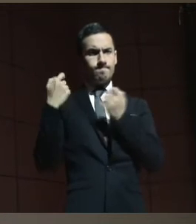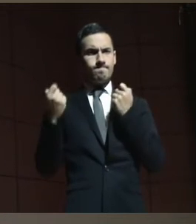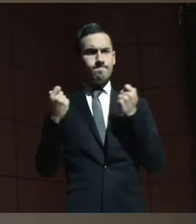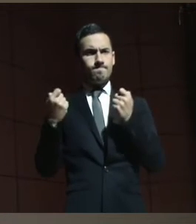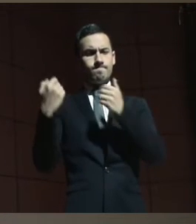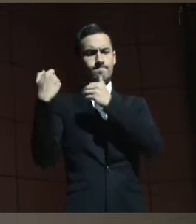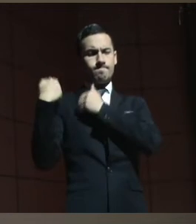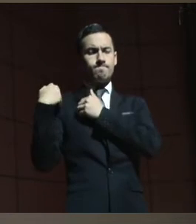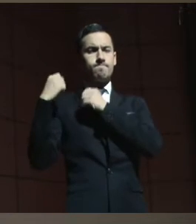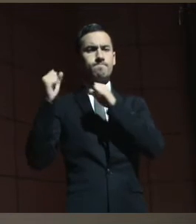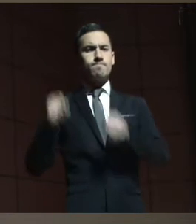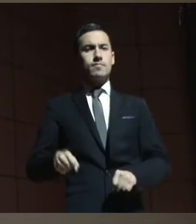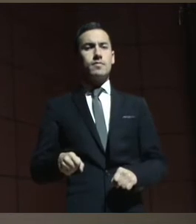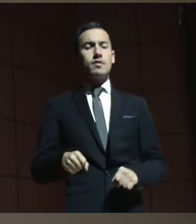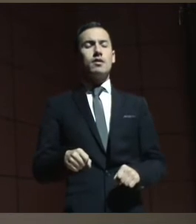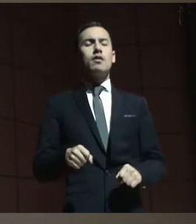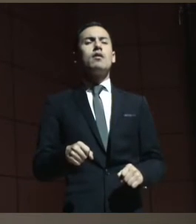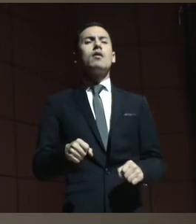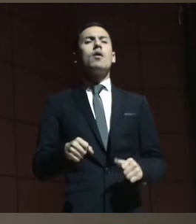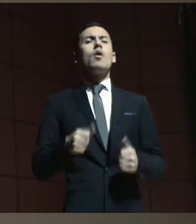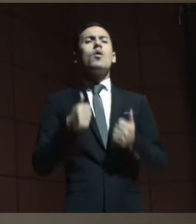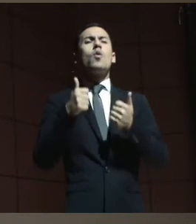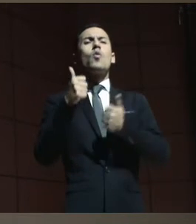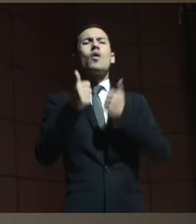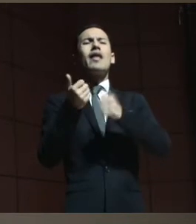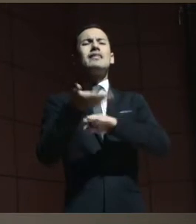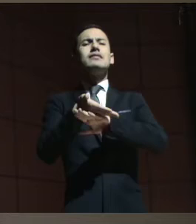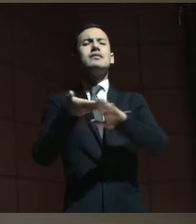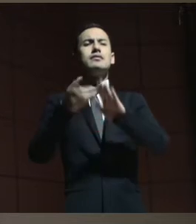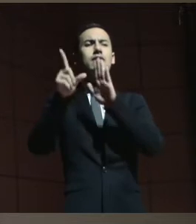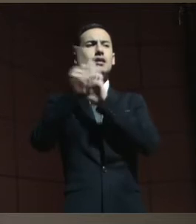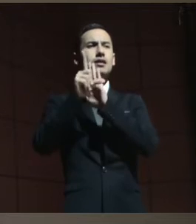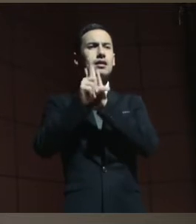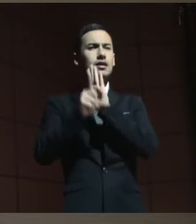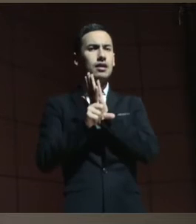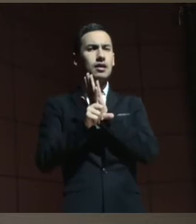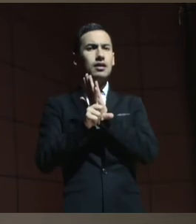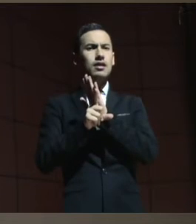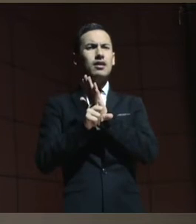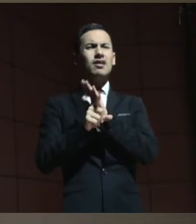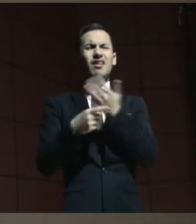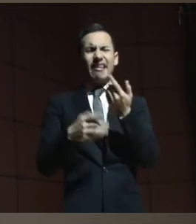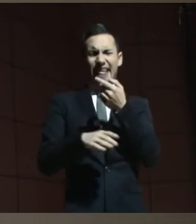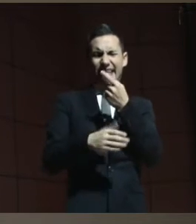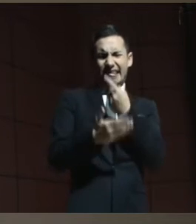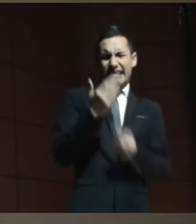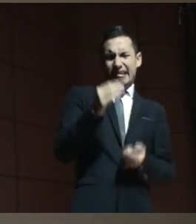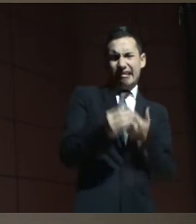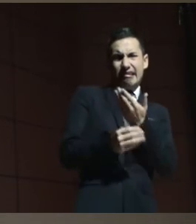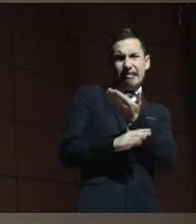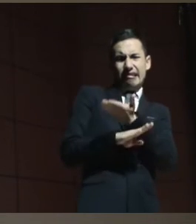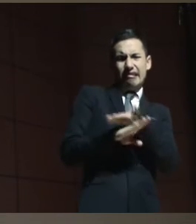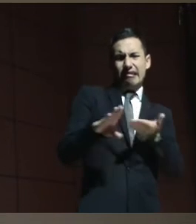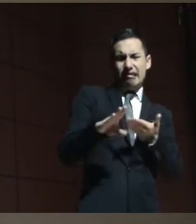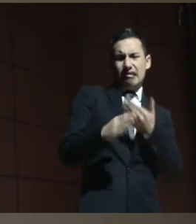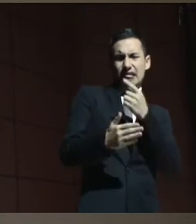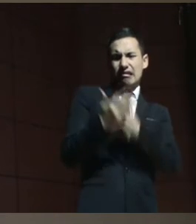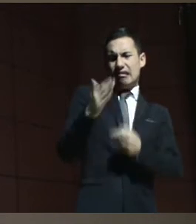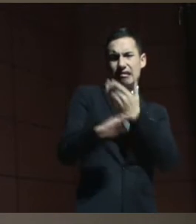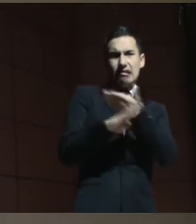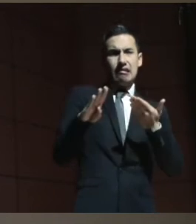Y esto, digamos, entonces, ¿cuál es la exigencia legal? ¿Qué es lo que se está reclamando? E independientemente del